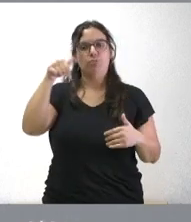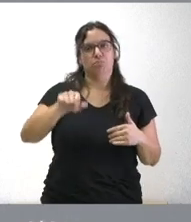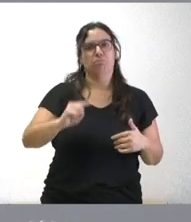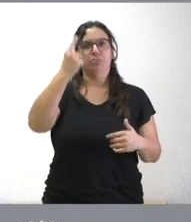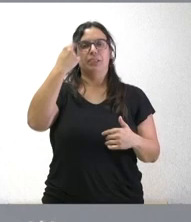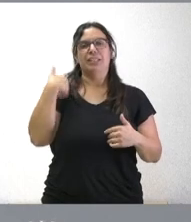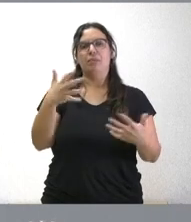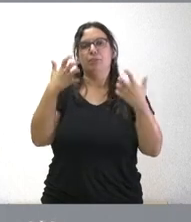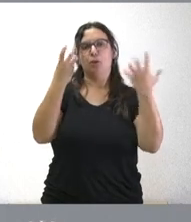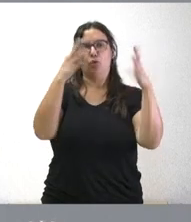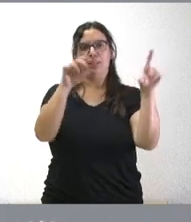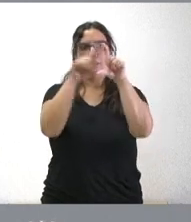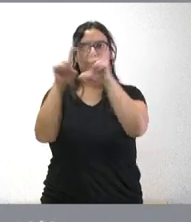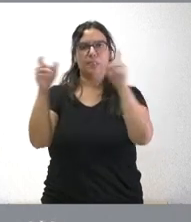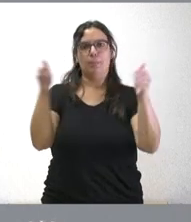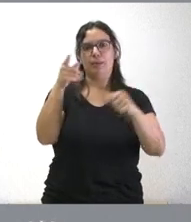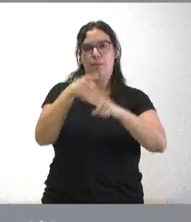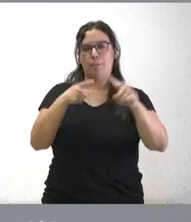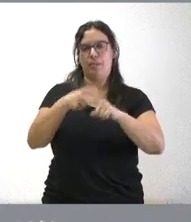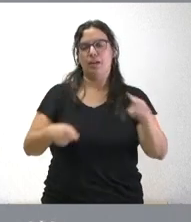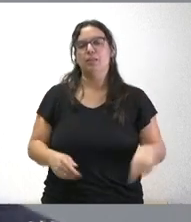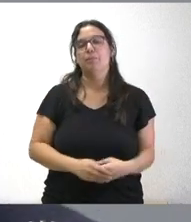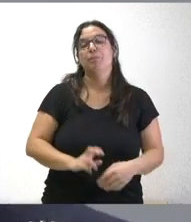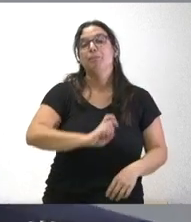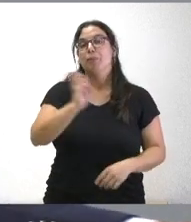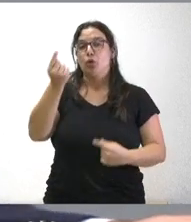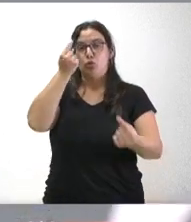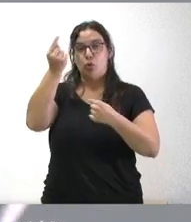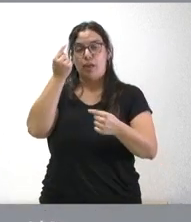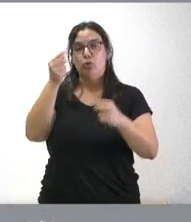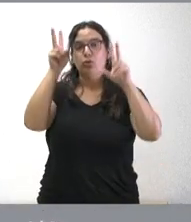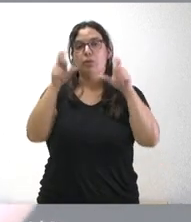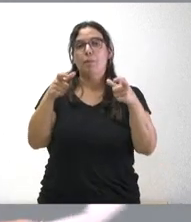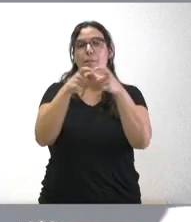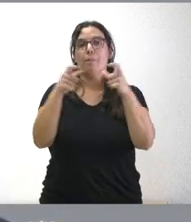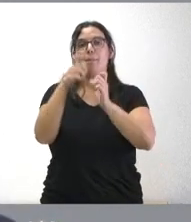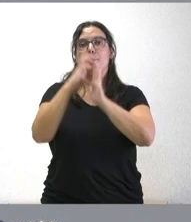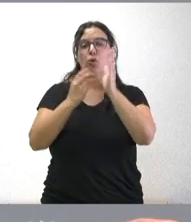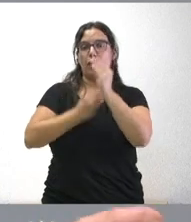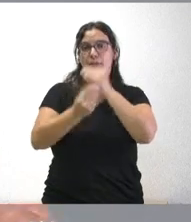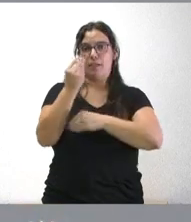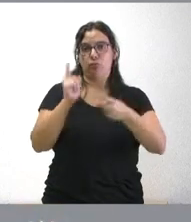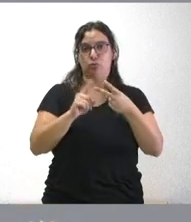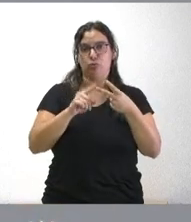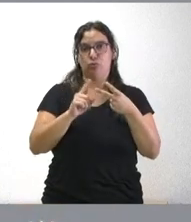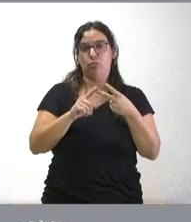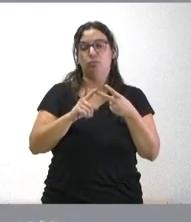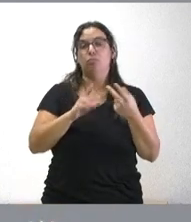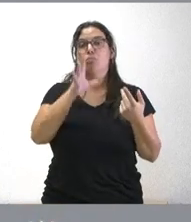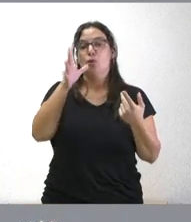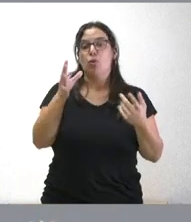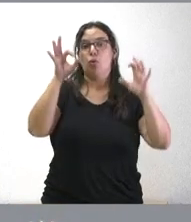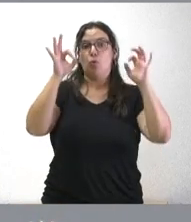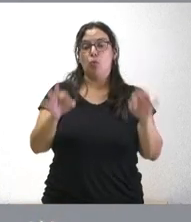beneficiado de este hecho les doy algún dato del bono nacimiento como consecuencia de que